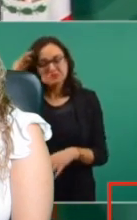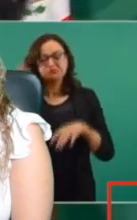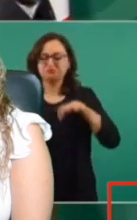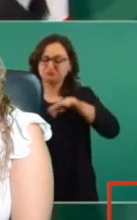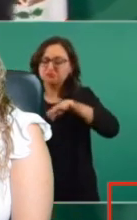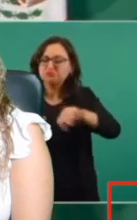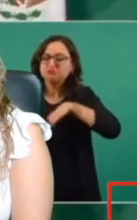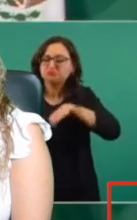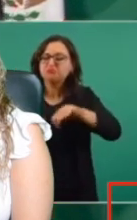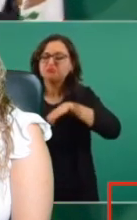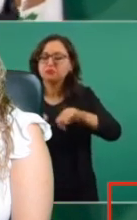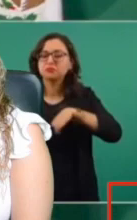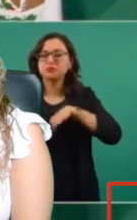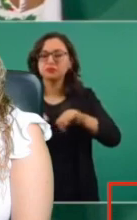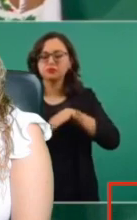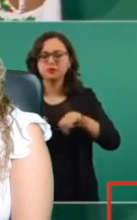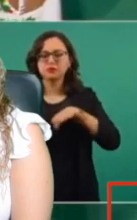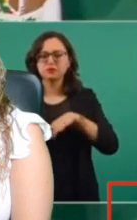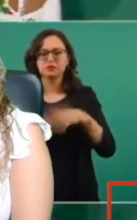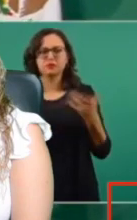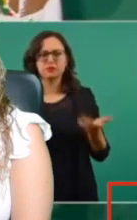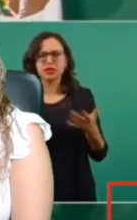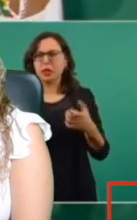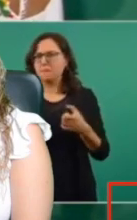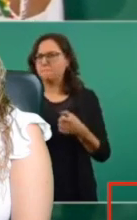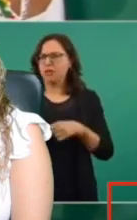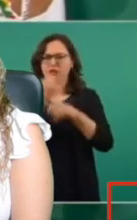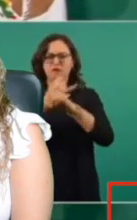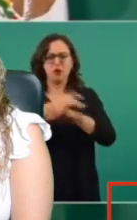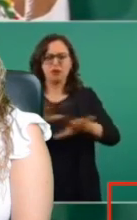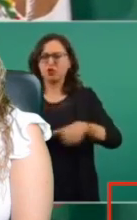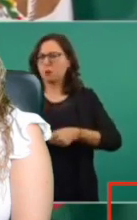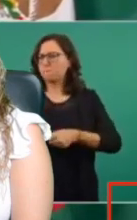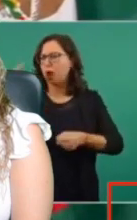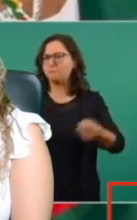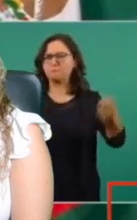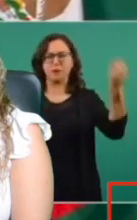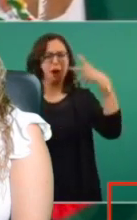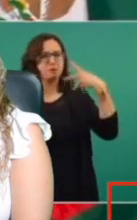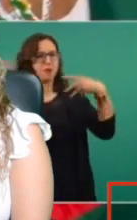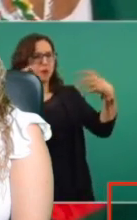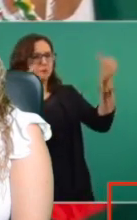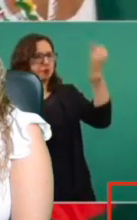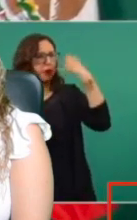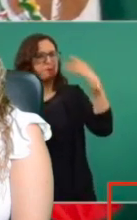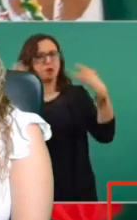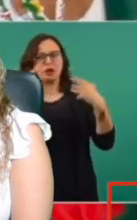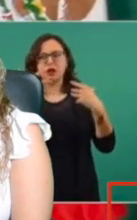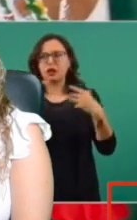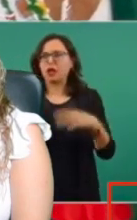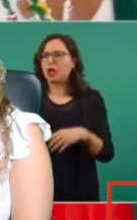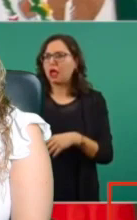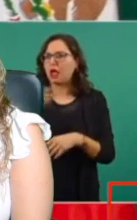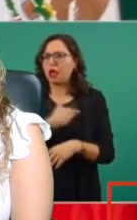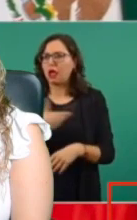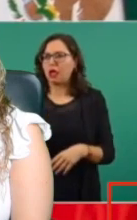bombardeo publicitario de que yo era un peligro para México